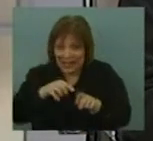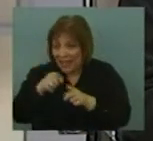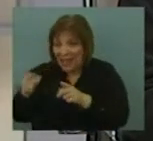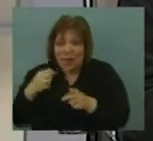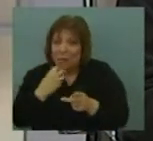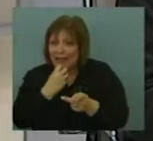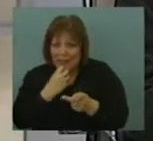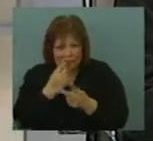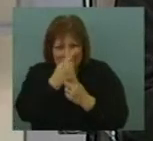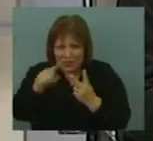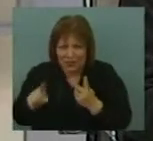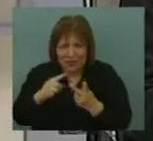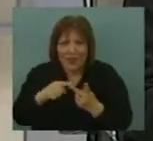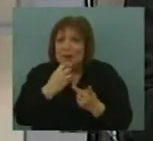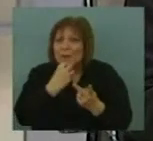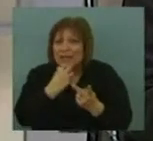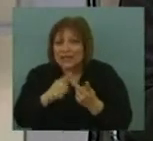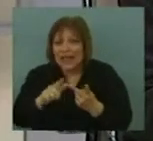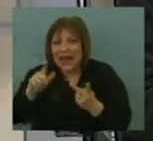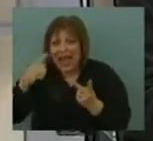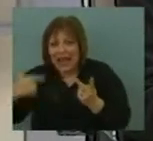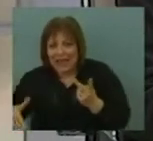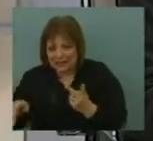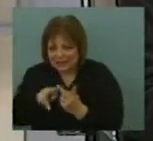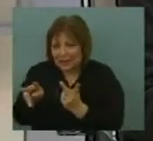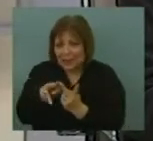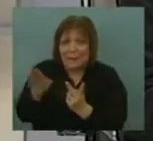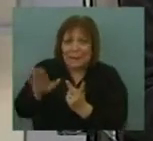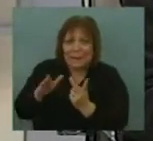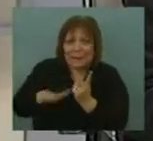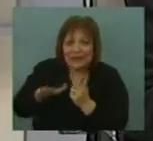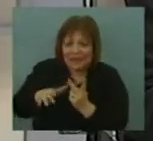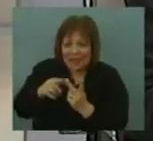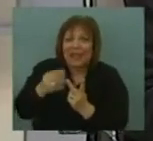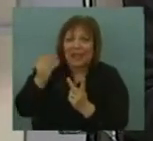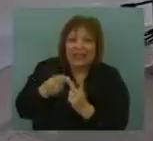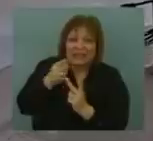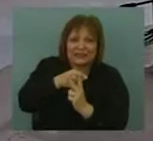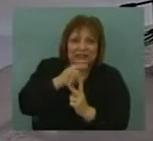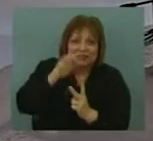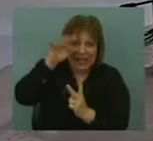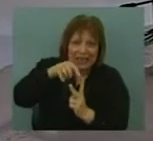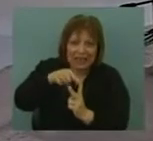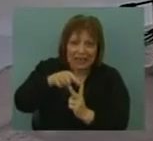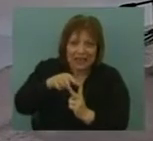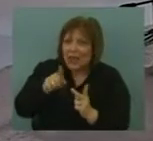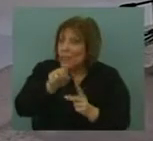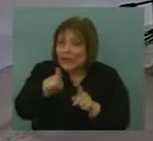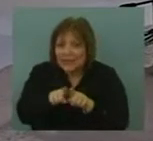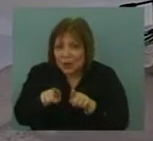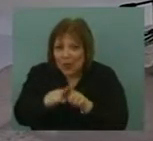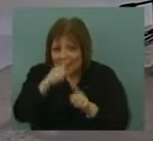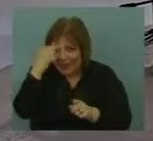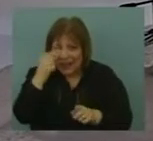Valle. Era más parecida la de Valle a la de la calle que a la de su propio correligionario Sanguinetti. No es la misma política